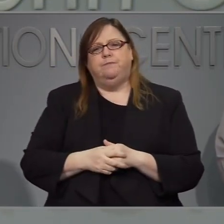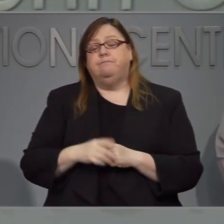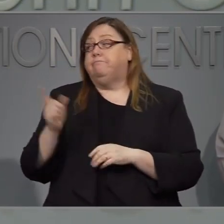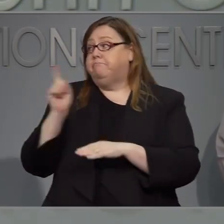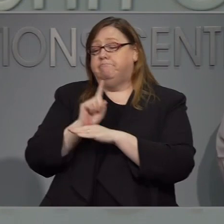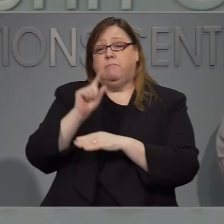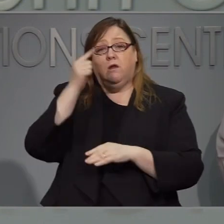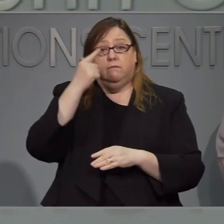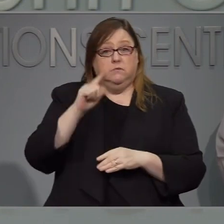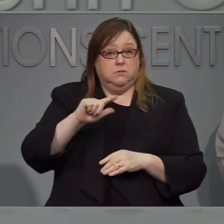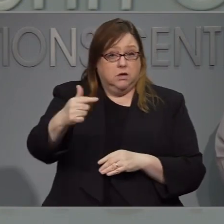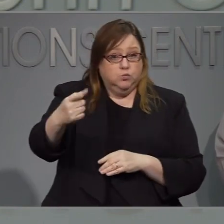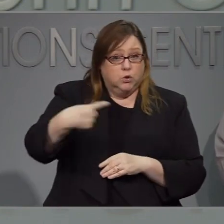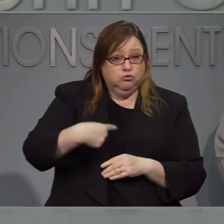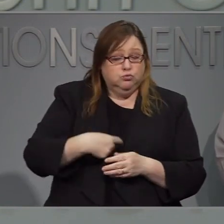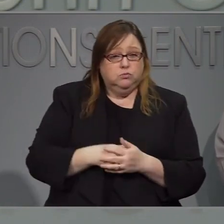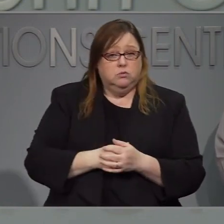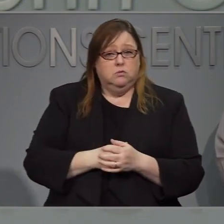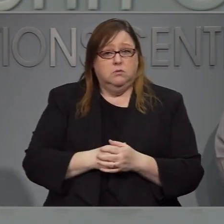La siguiente pregunta, por favor.